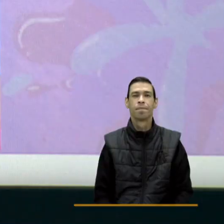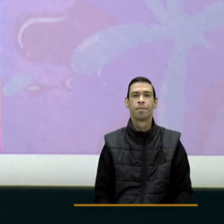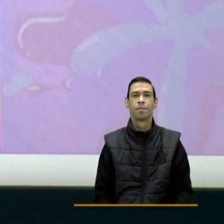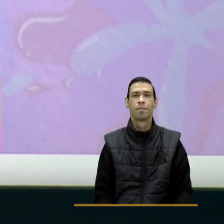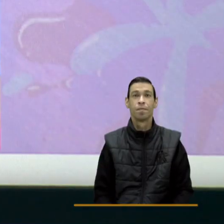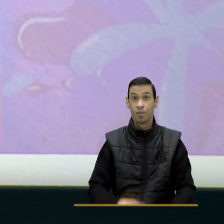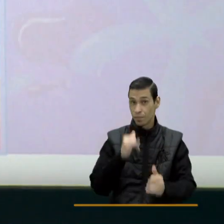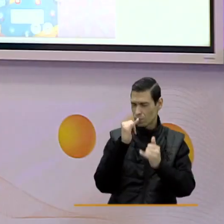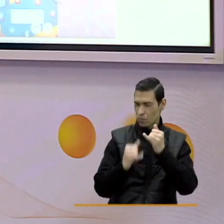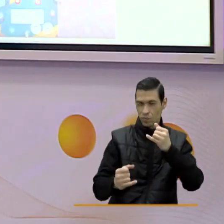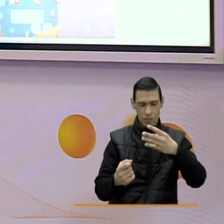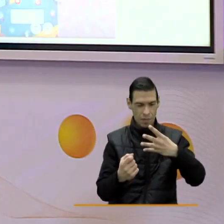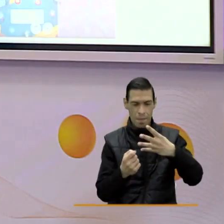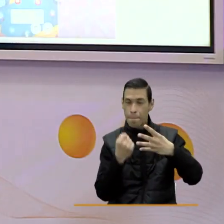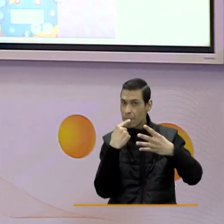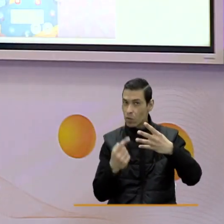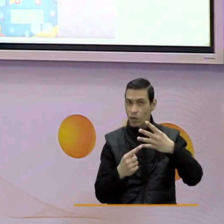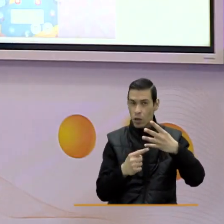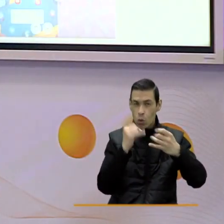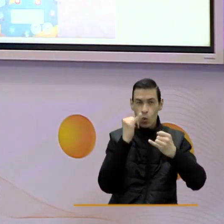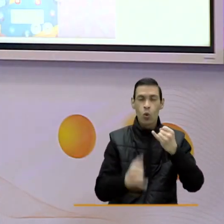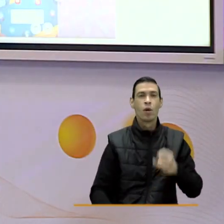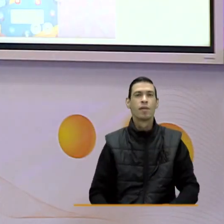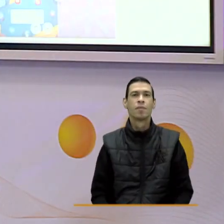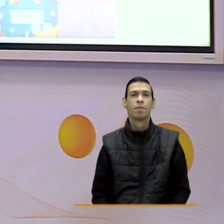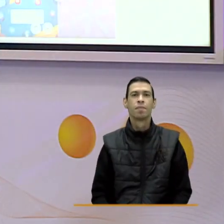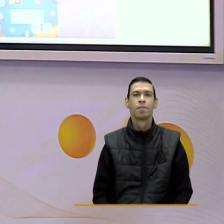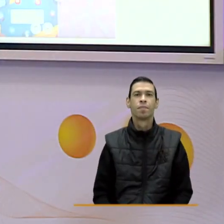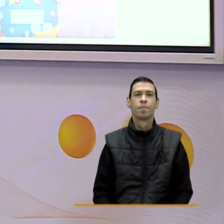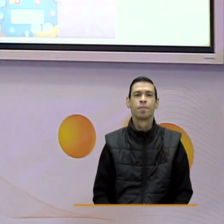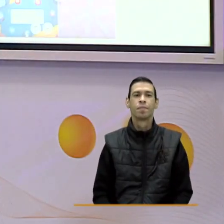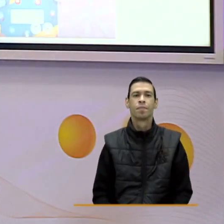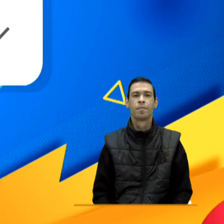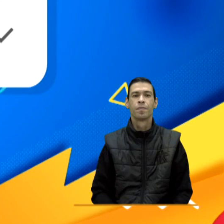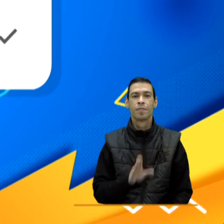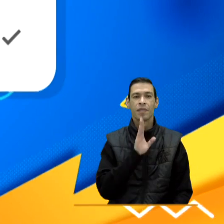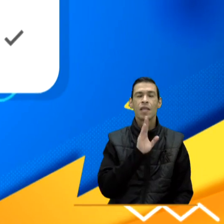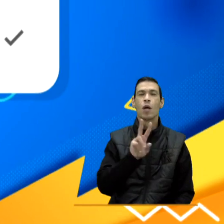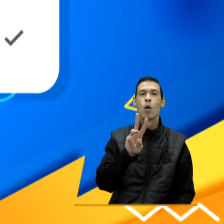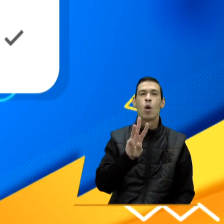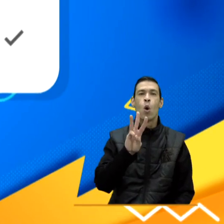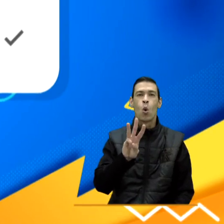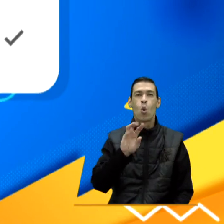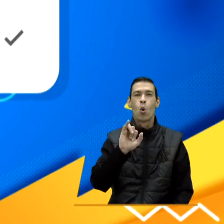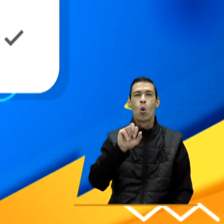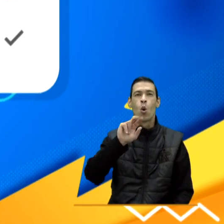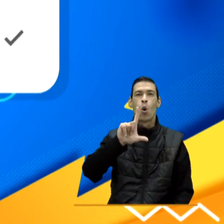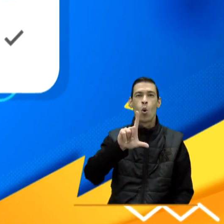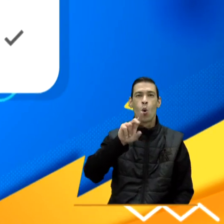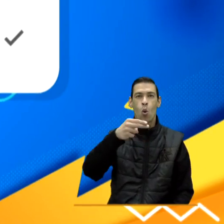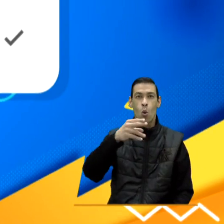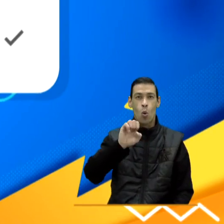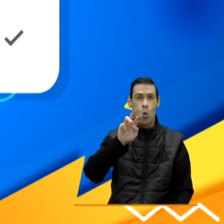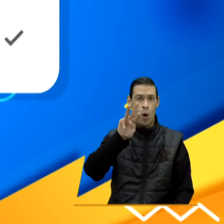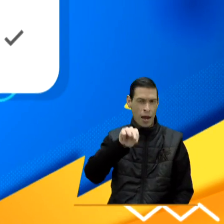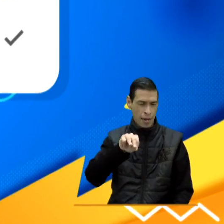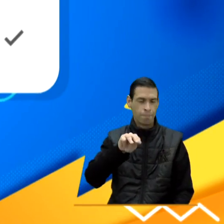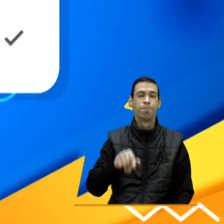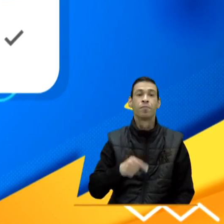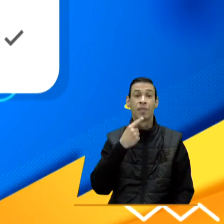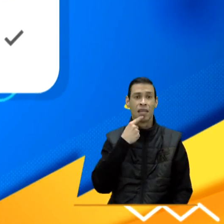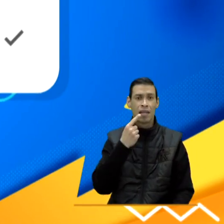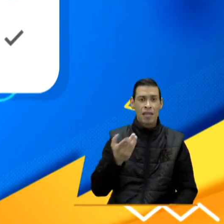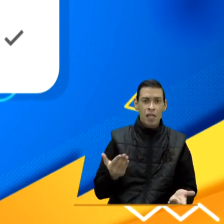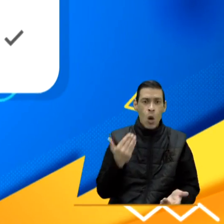Y nuestra última pregunta nos la envía Willem González. ¿Para